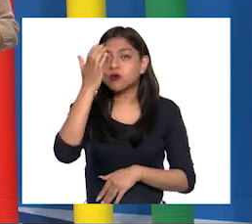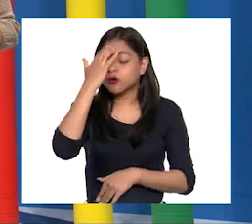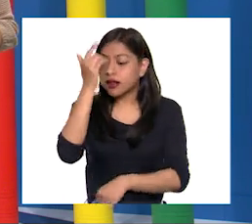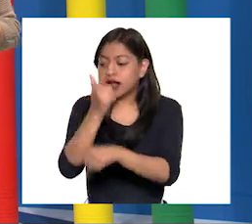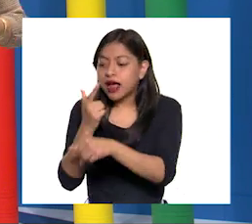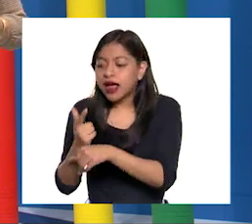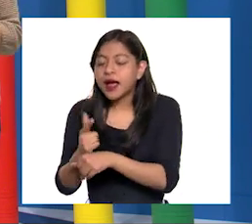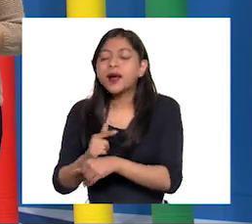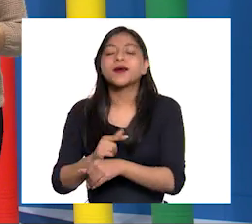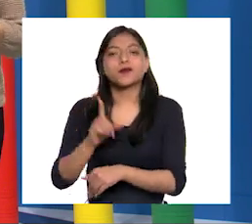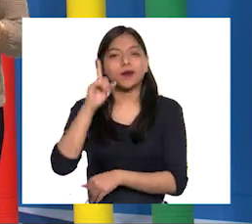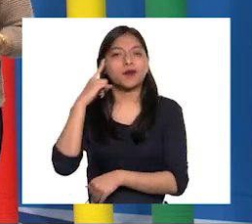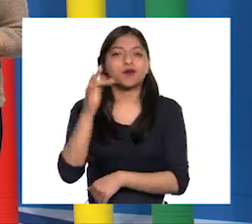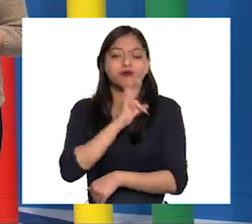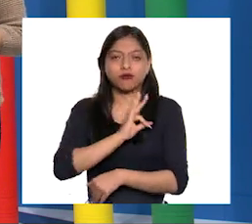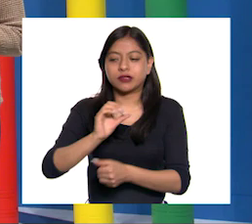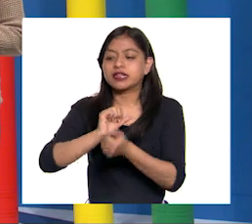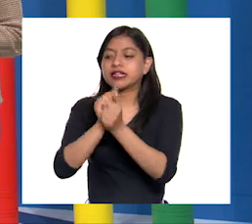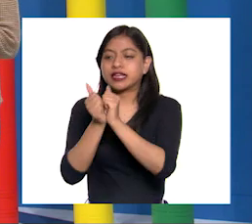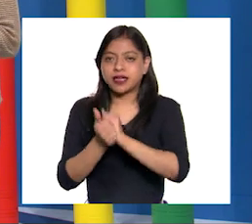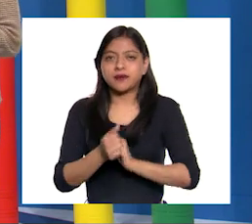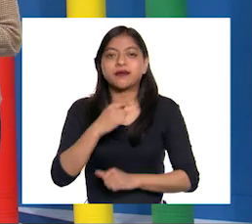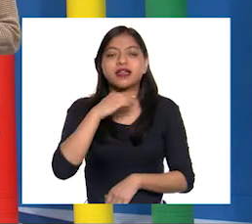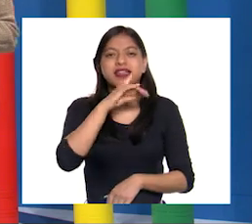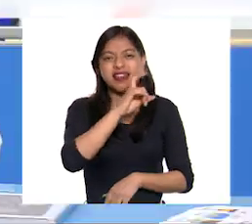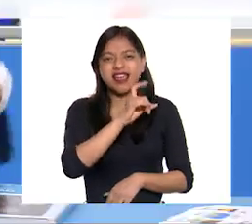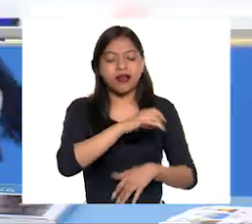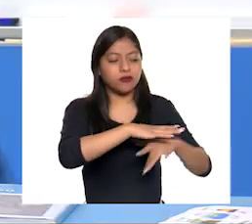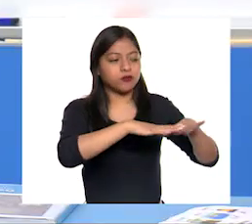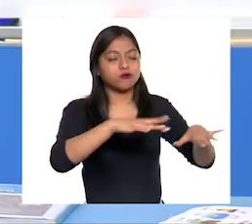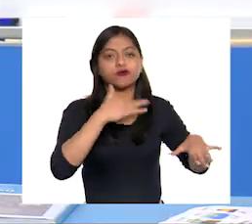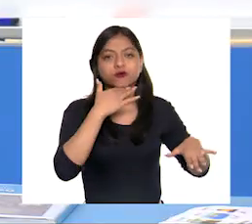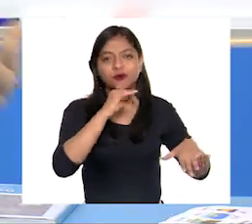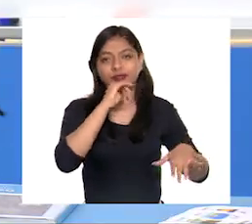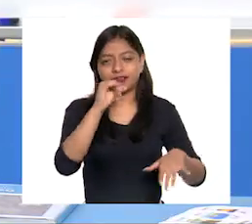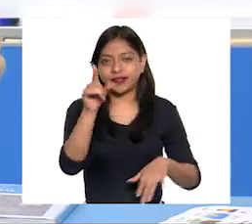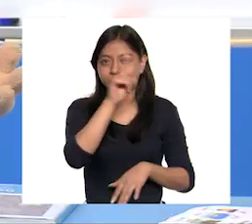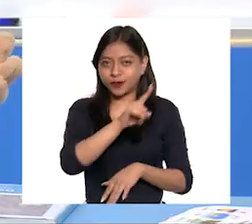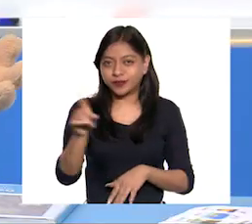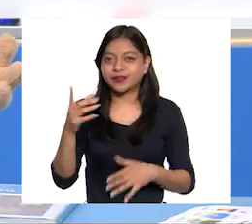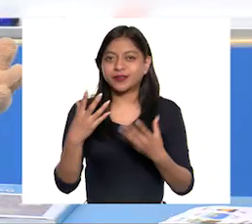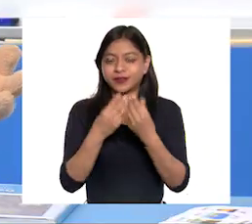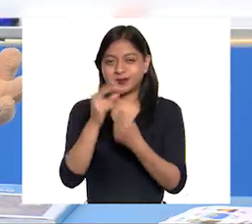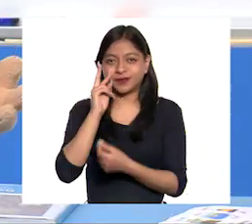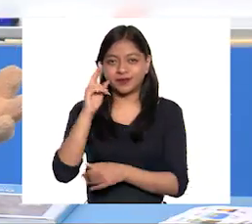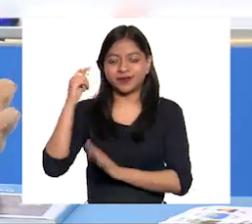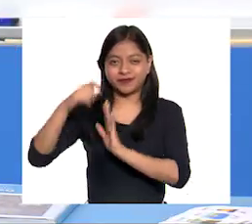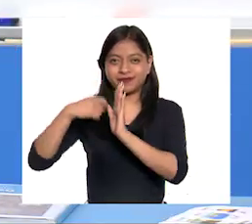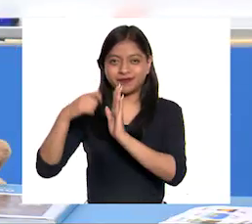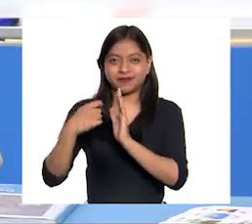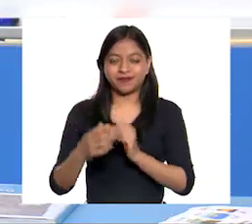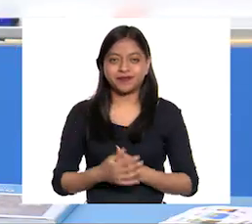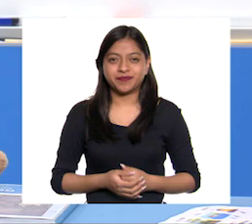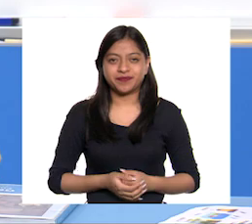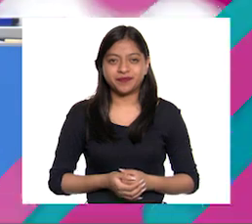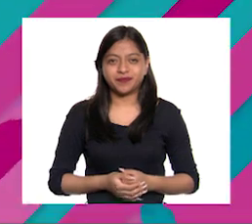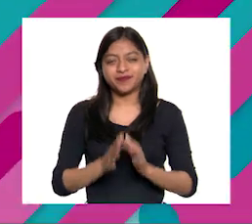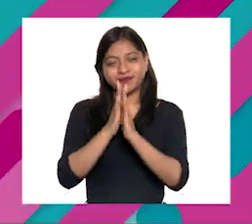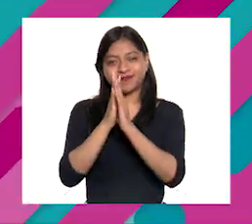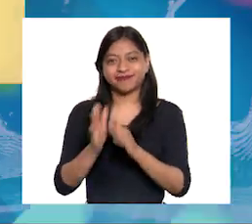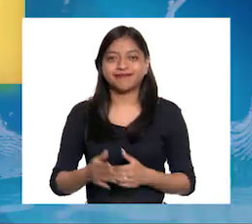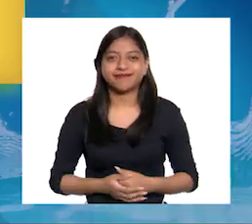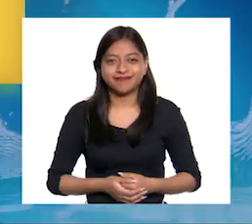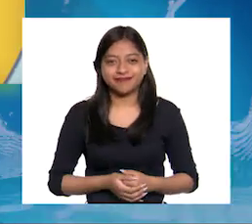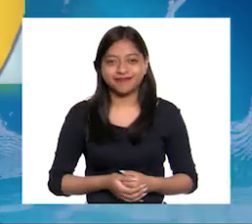siguiente video al respecto ¿Me acompañan, chicas? Claro que sí Perfecto ¡Córrelo! Por favor